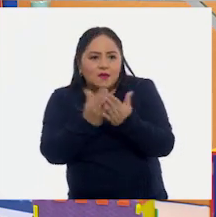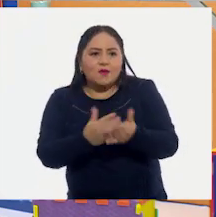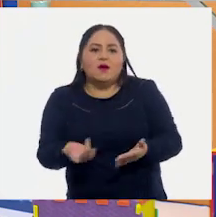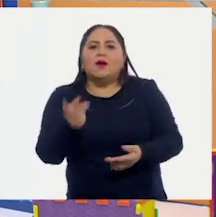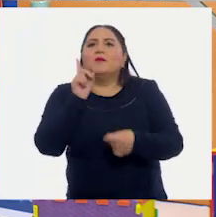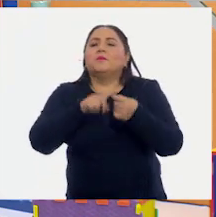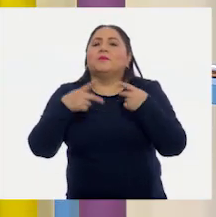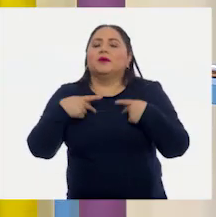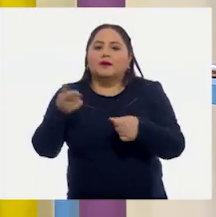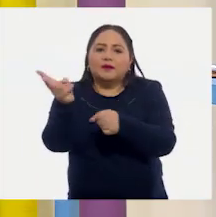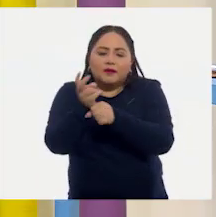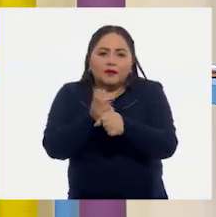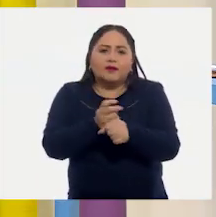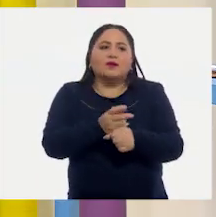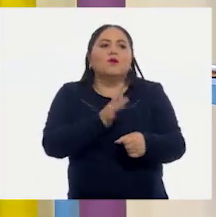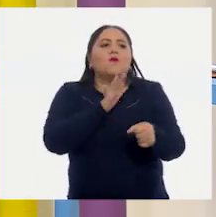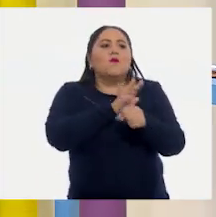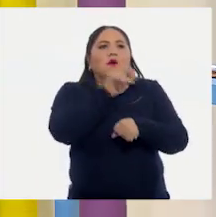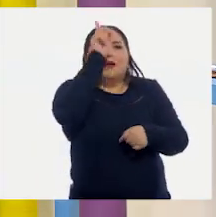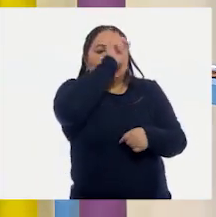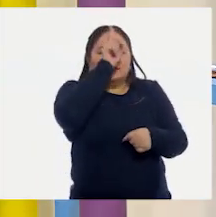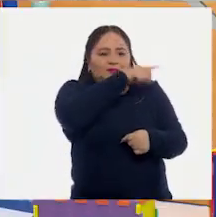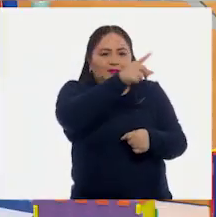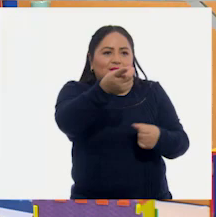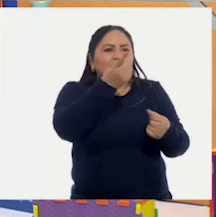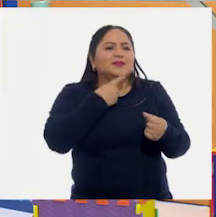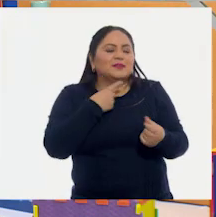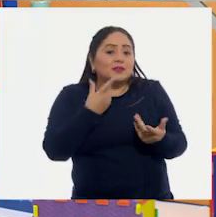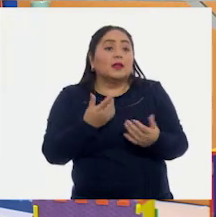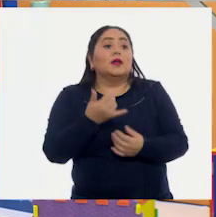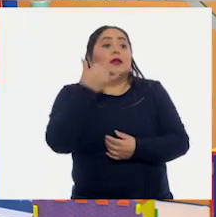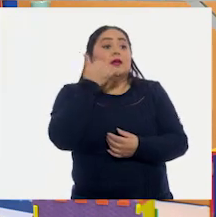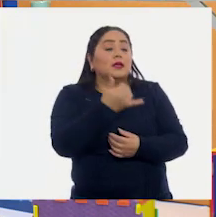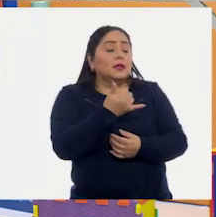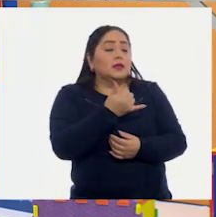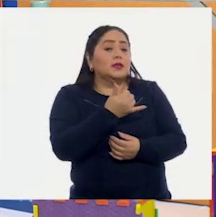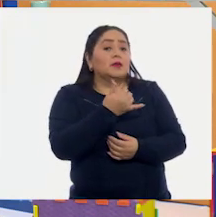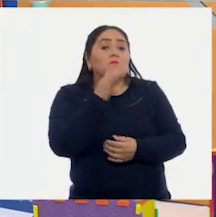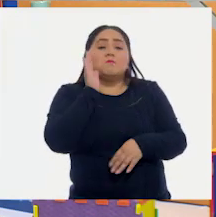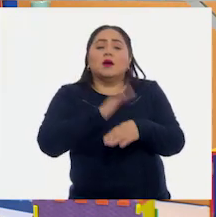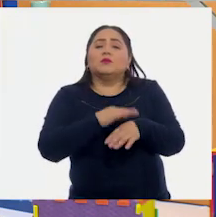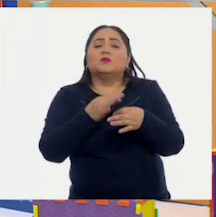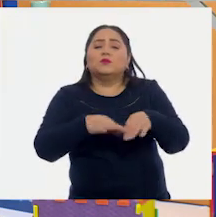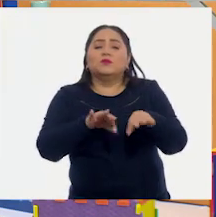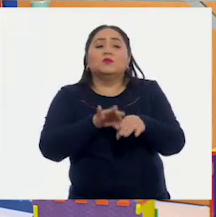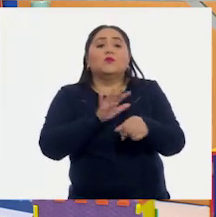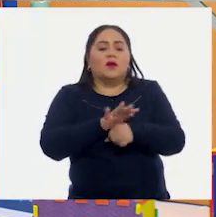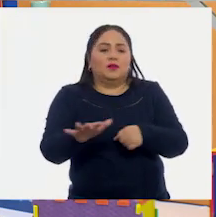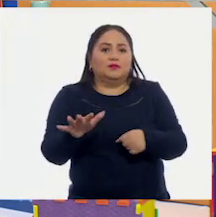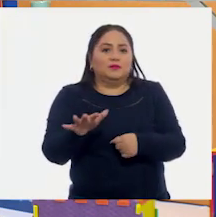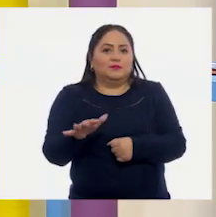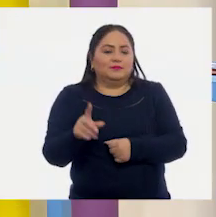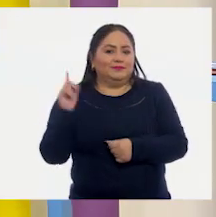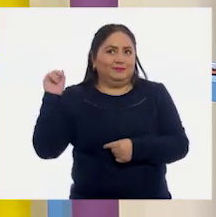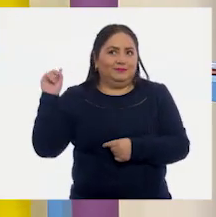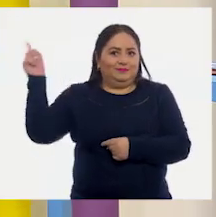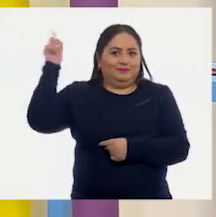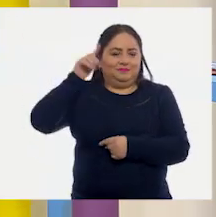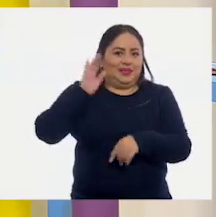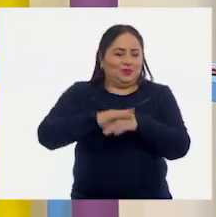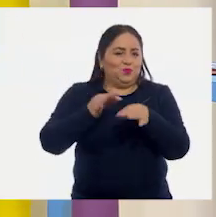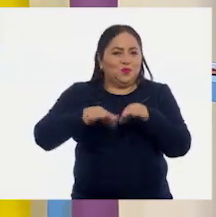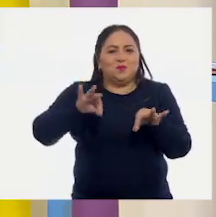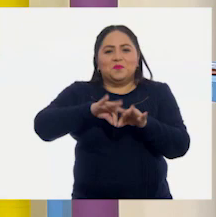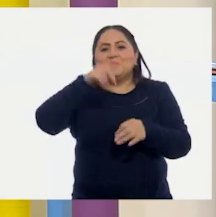libro. Vimos los libros que nos recomendaron. Vimos los libros. Ah, y algo bien necesario que fueron los elementos